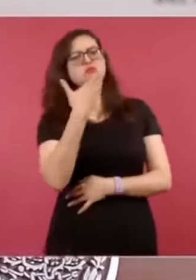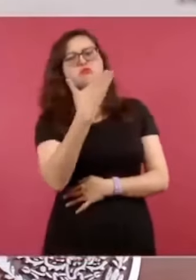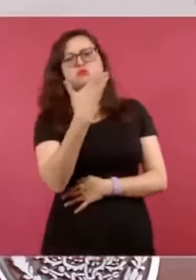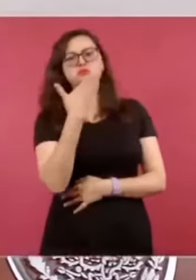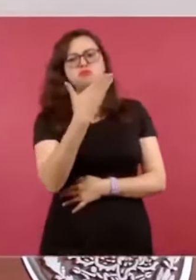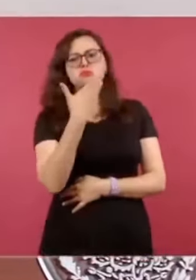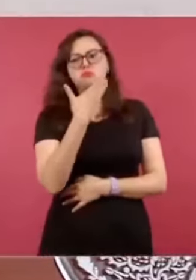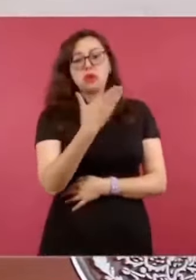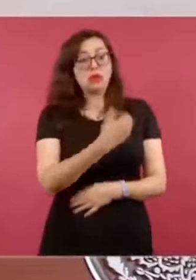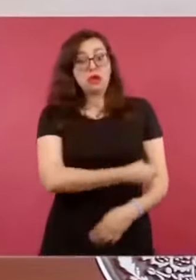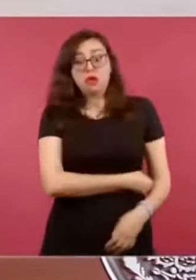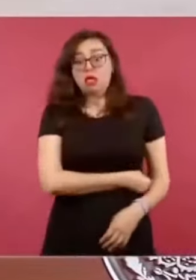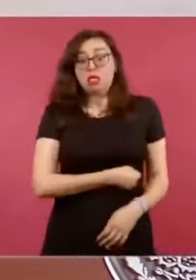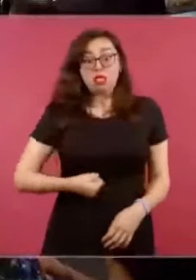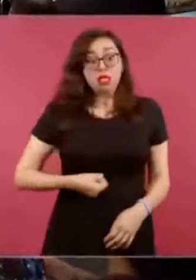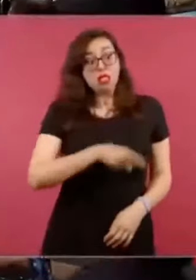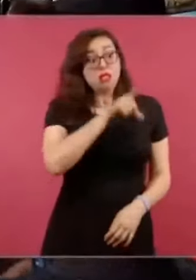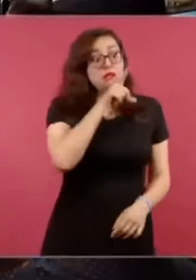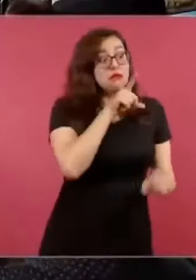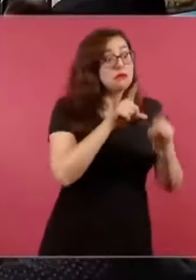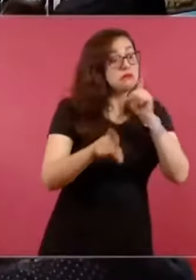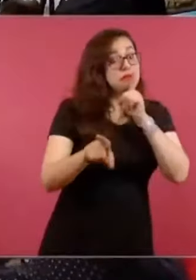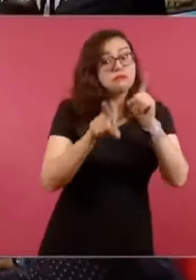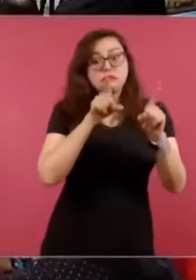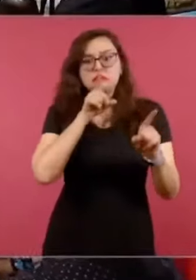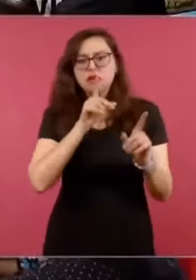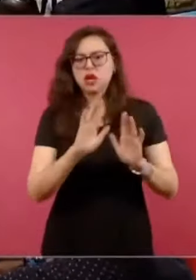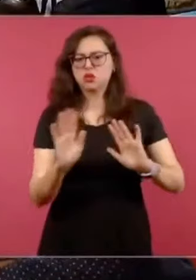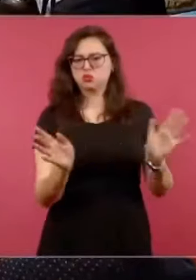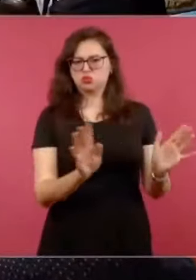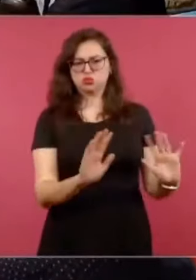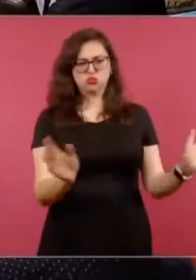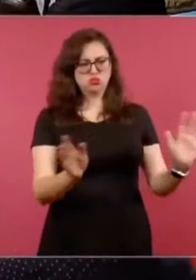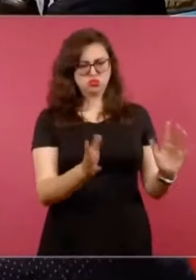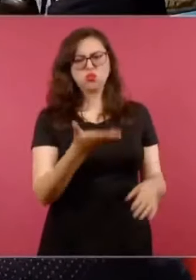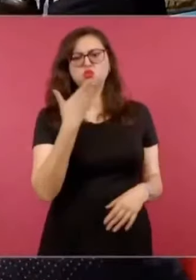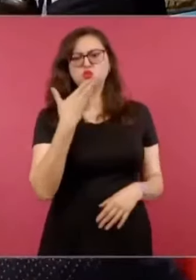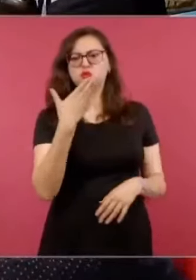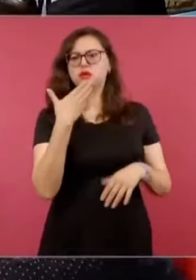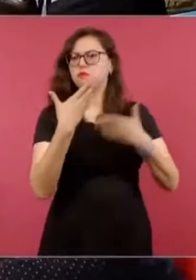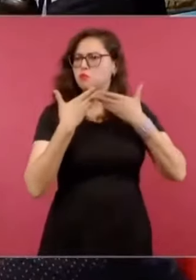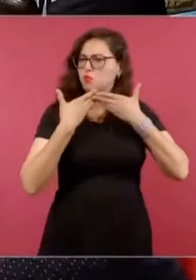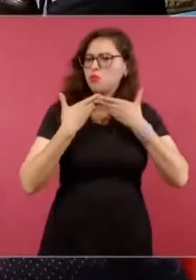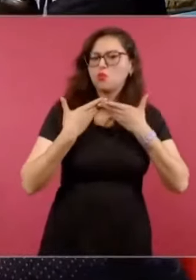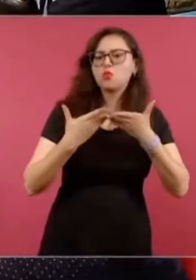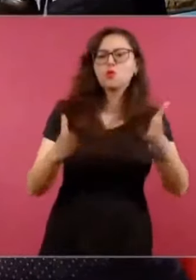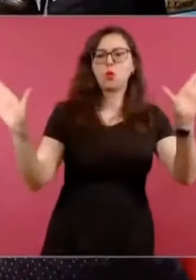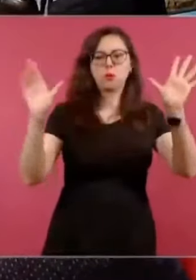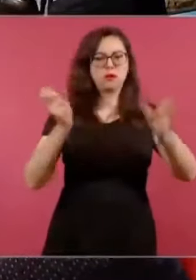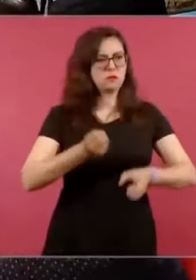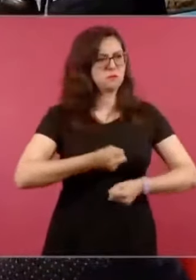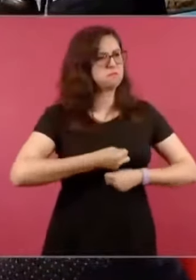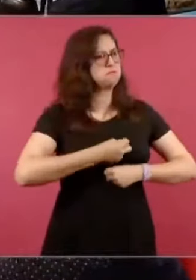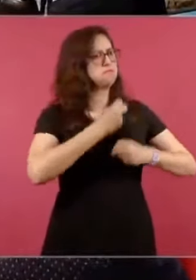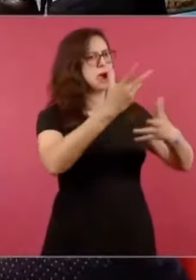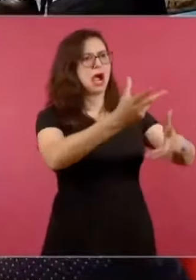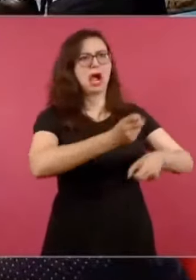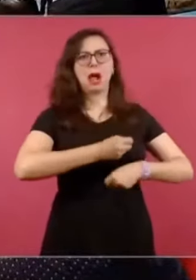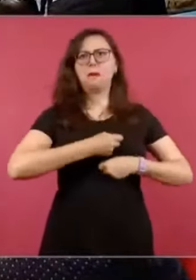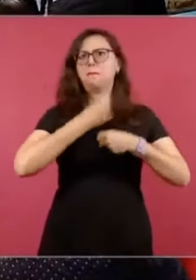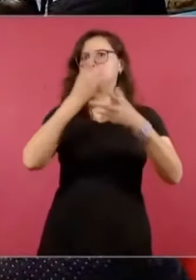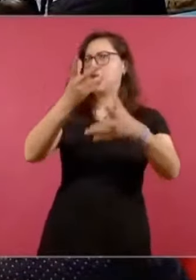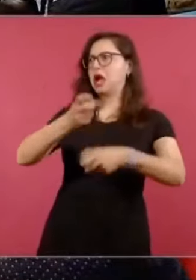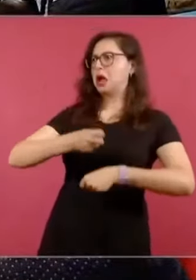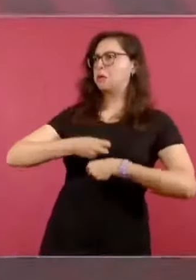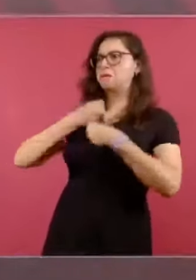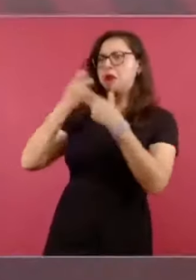Nosotros queremos que la vida pública sea cada vez más pública y que